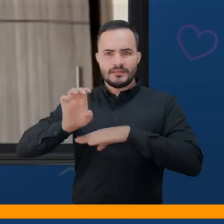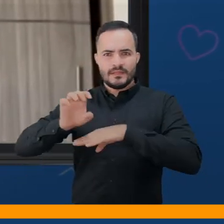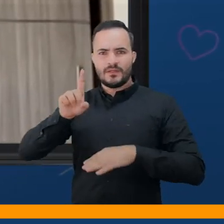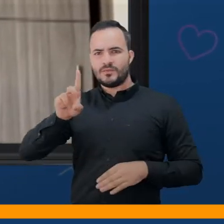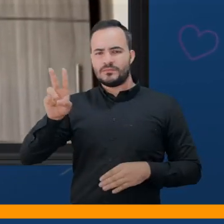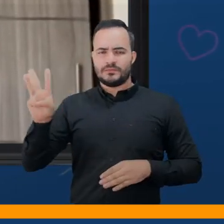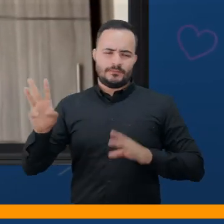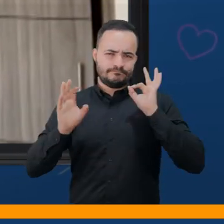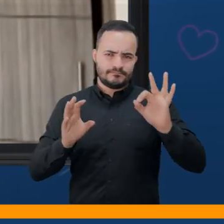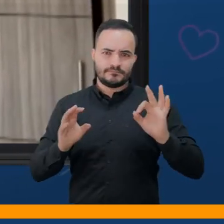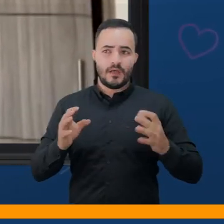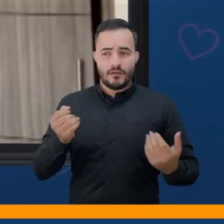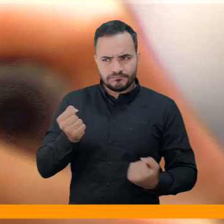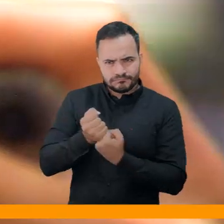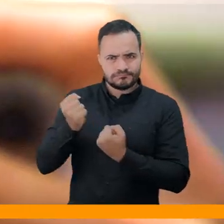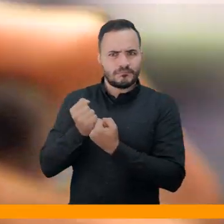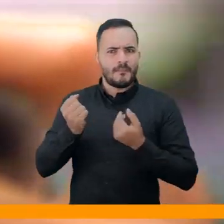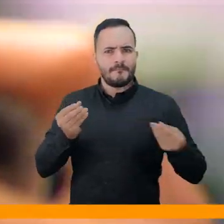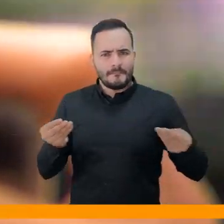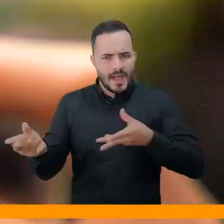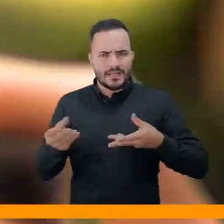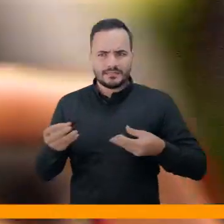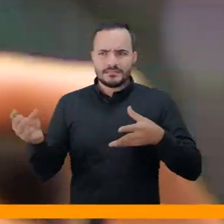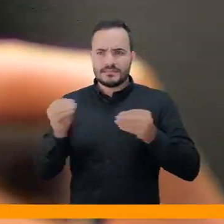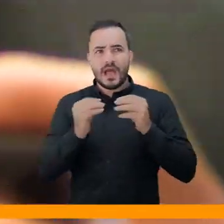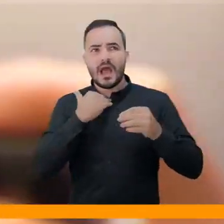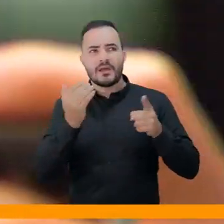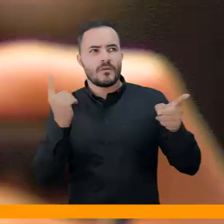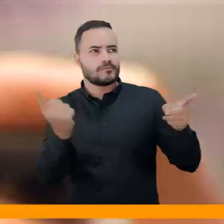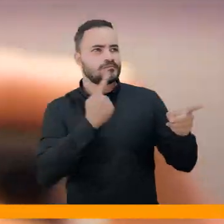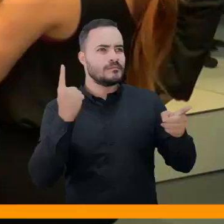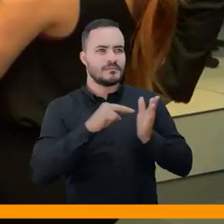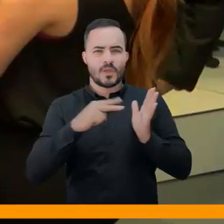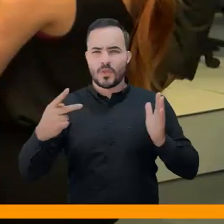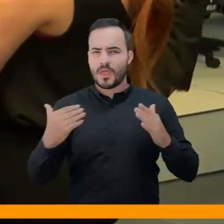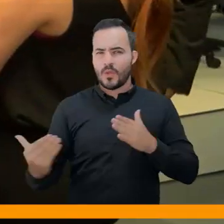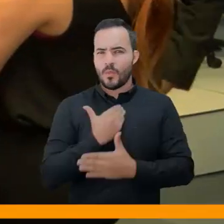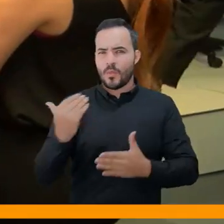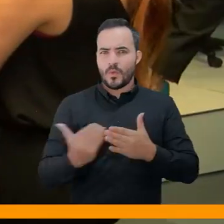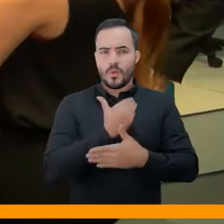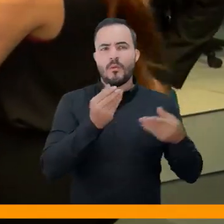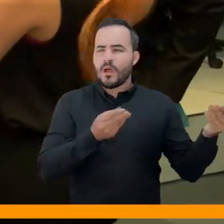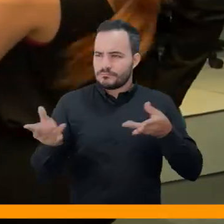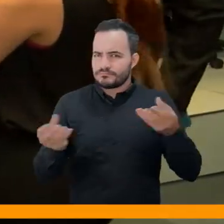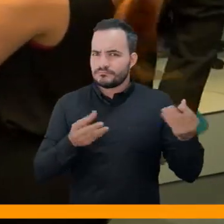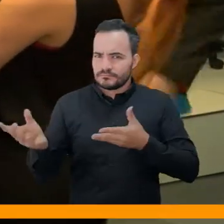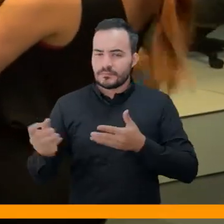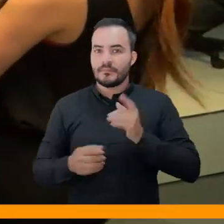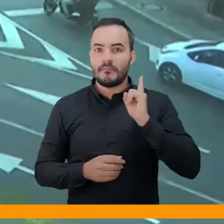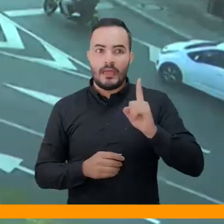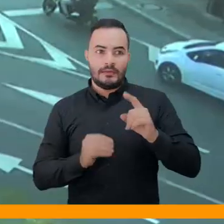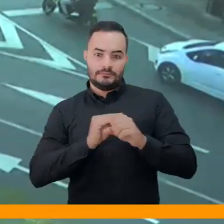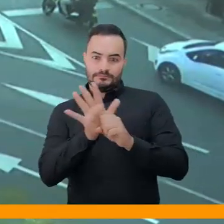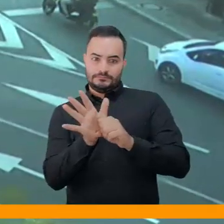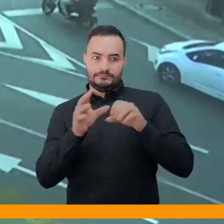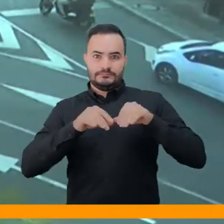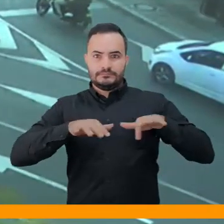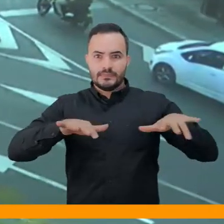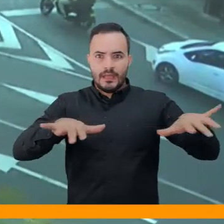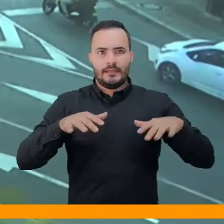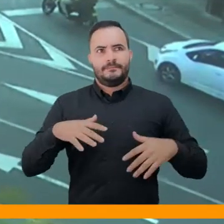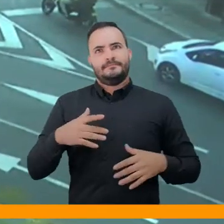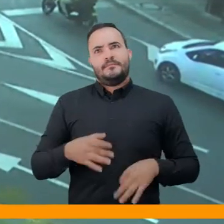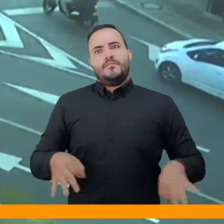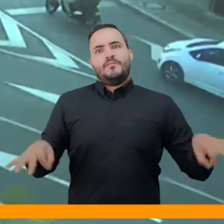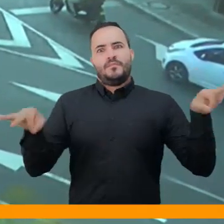en la ciudad. Debe ser fortalecido a la última tecnología de punta que pueda existir al respecto, pero es importante